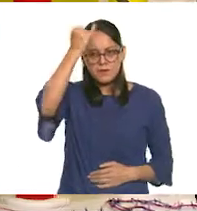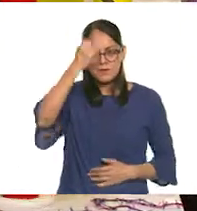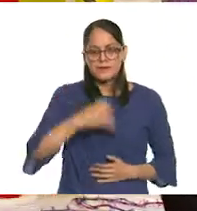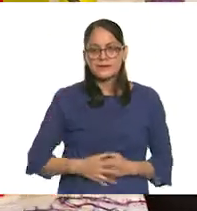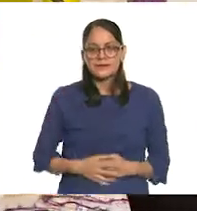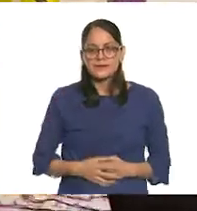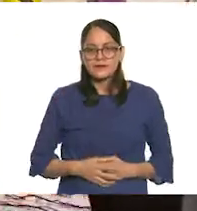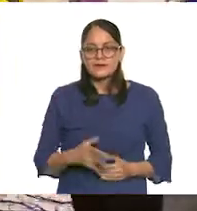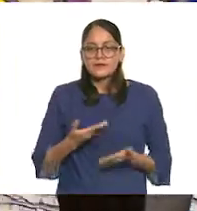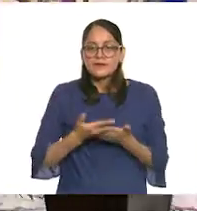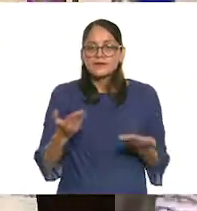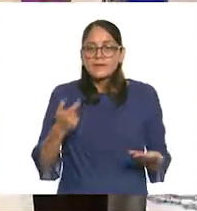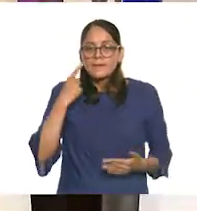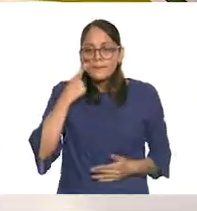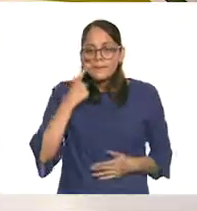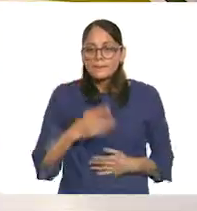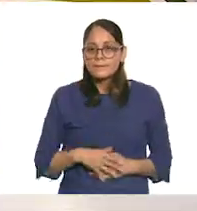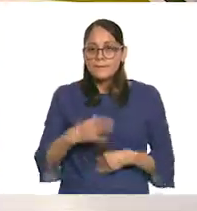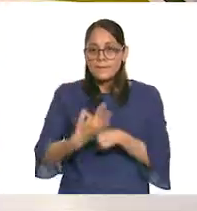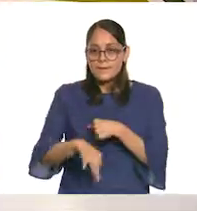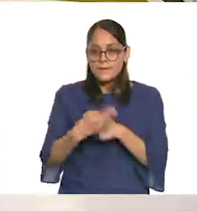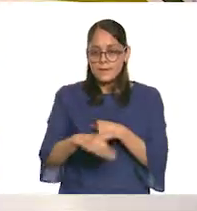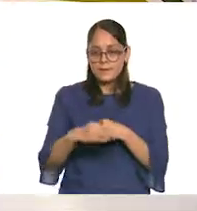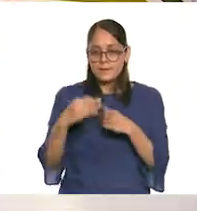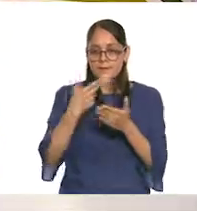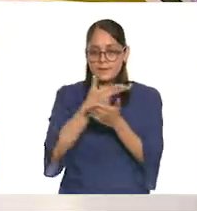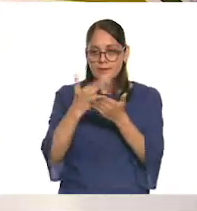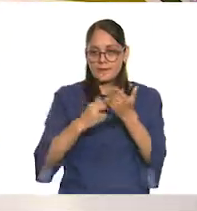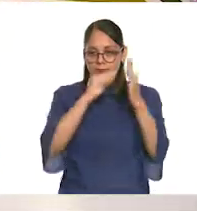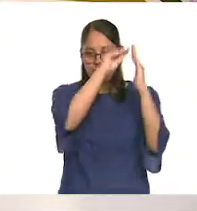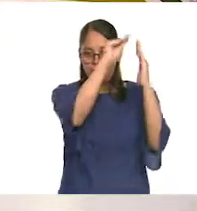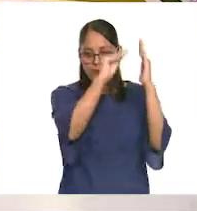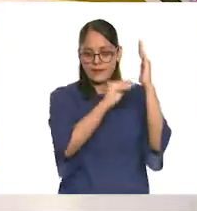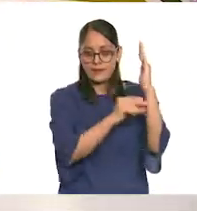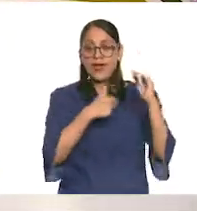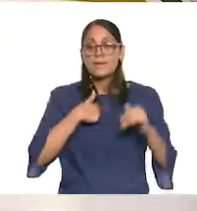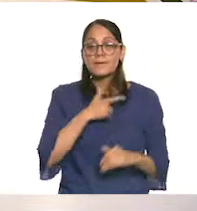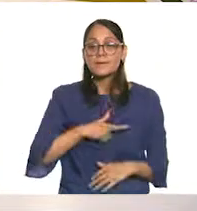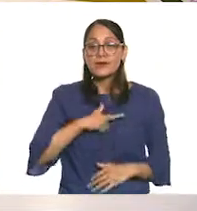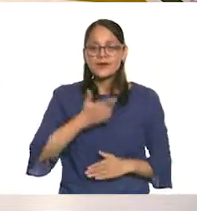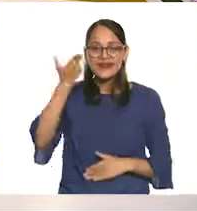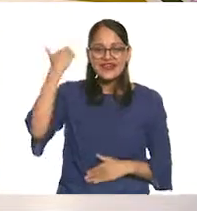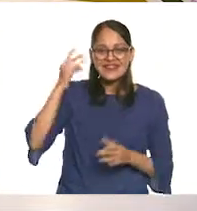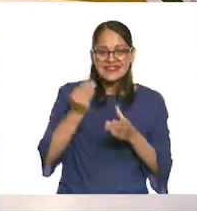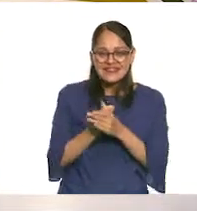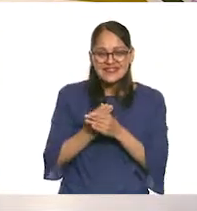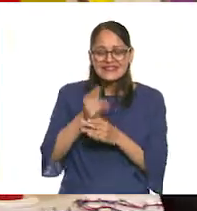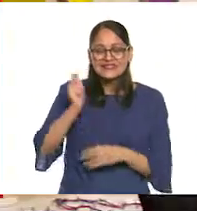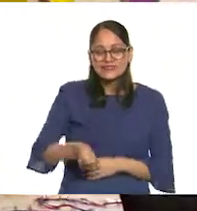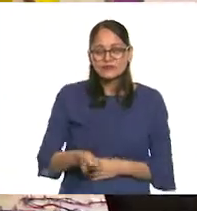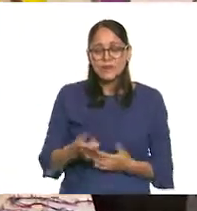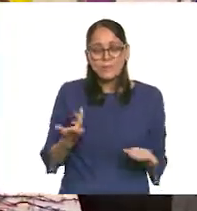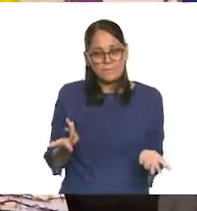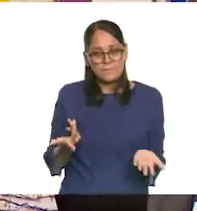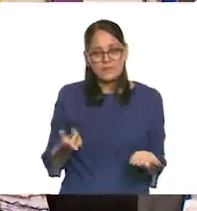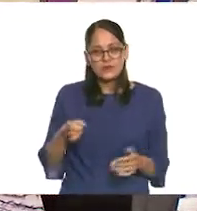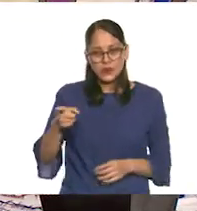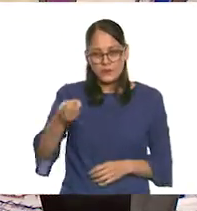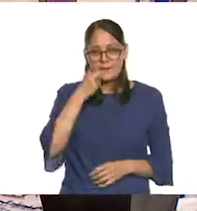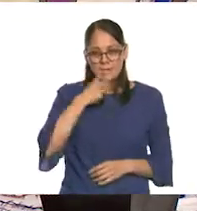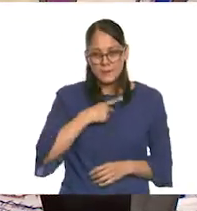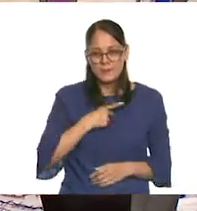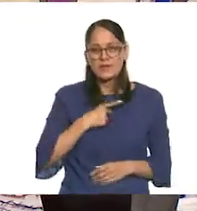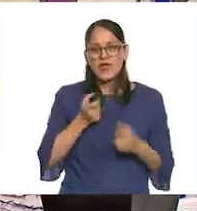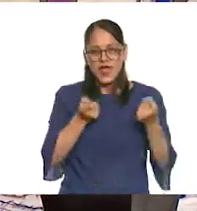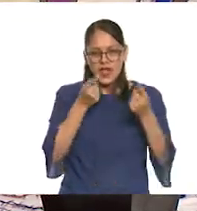Ivonne. Vamos a... Voy a poner mientras los dibujos aquí. A mí lo que me gustó de la clase pasada, Ivonne, es que comentábamos